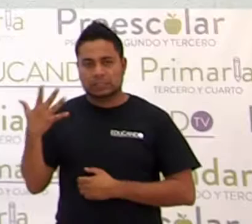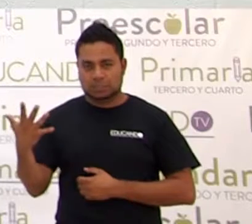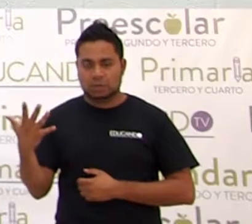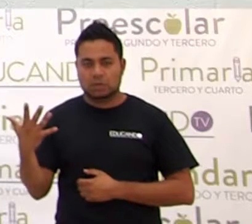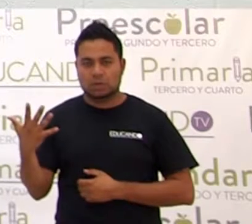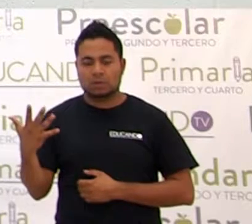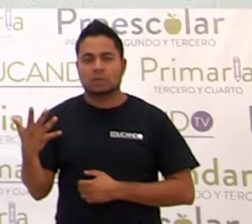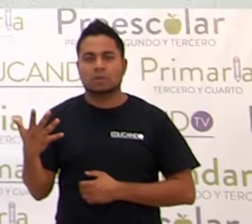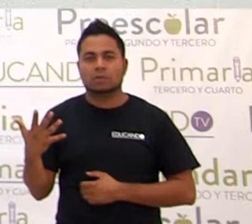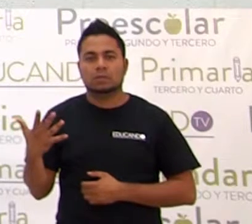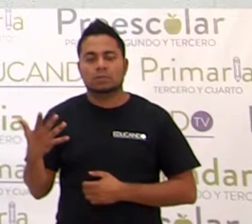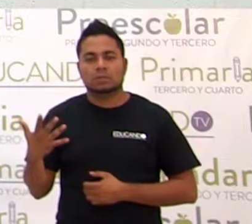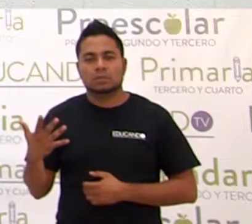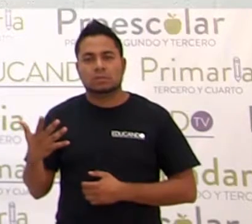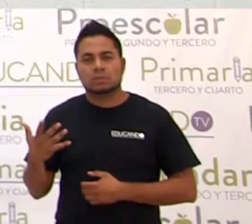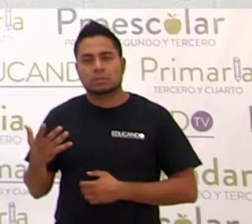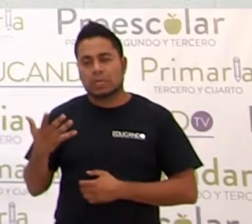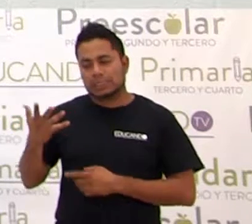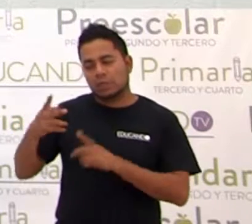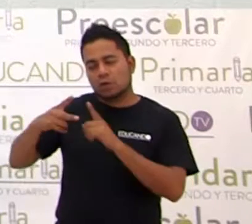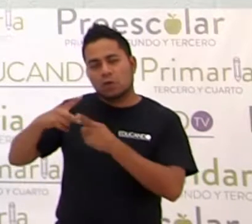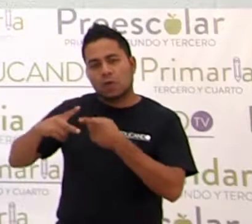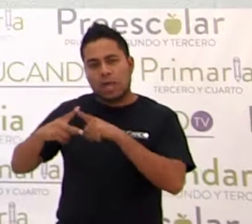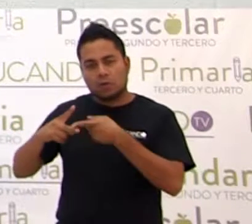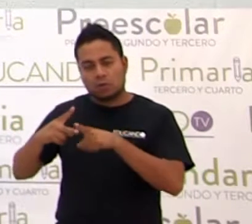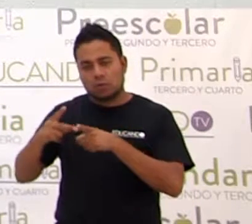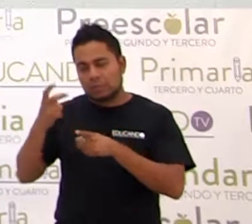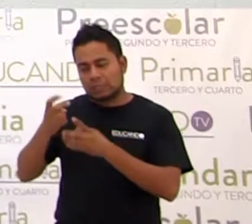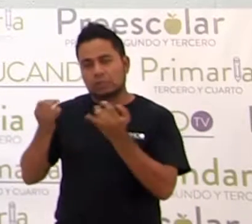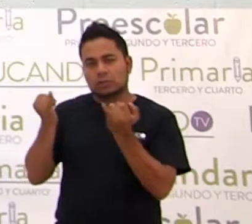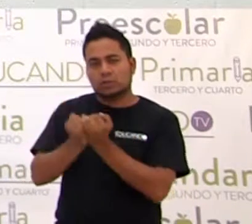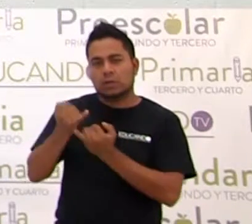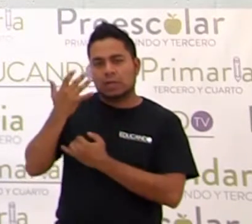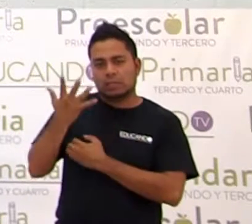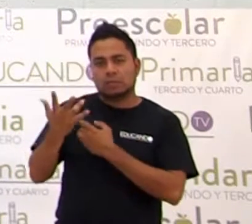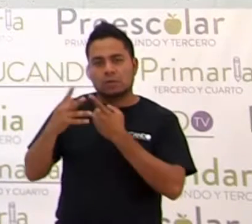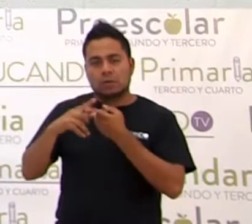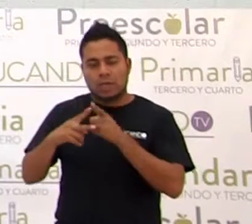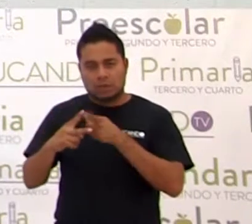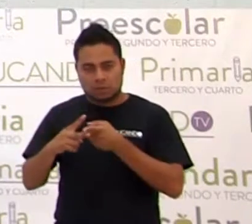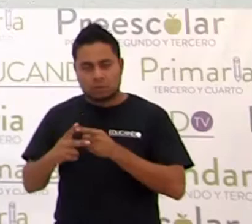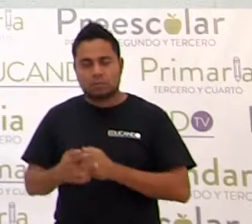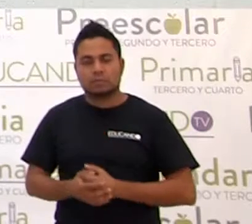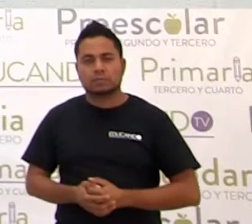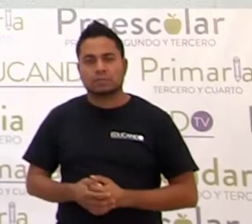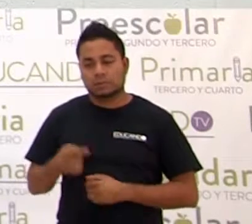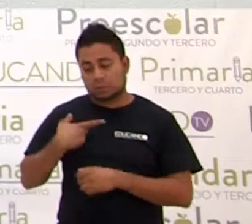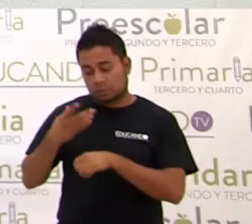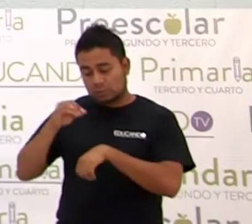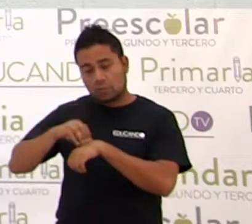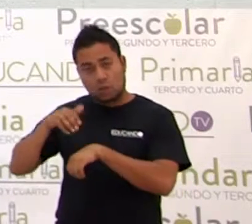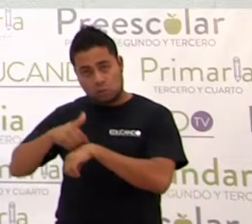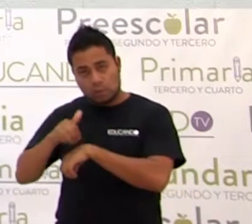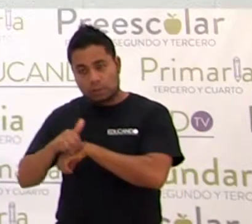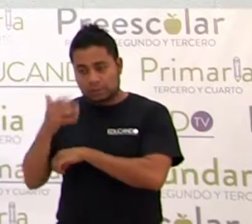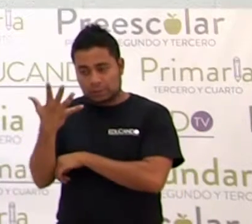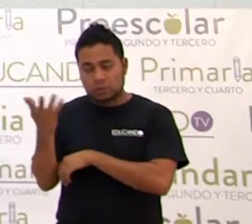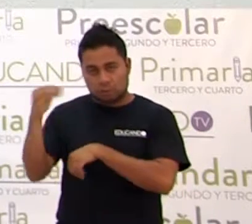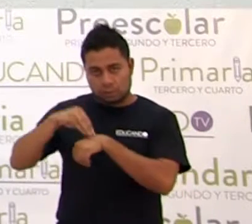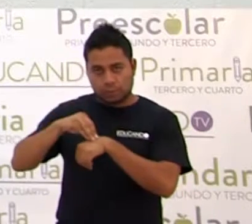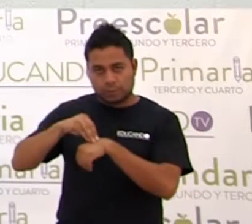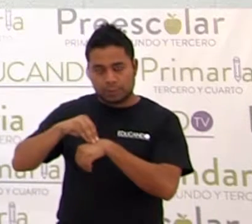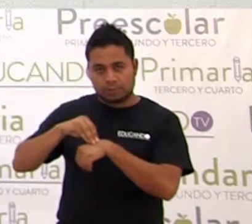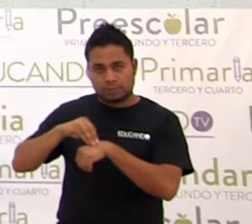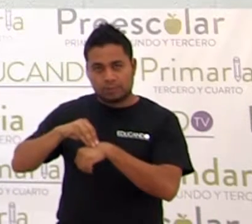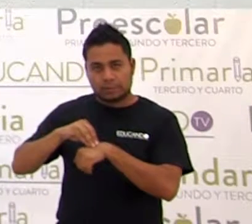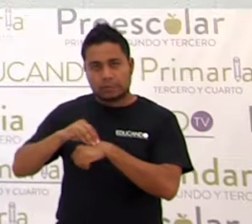5 ángulos. Esto es igual a 5, ¿sí? Ponemos el número 5 y